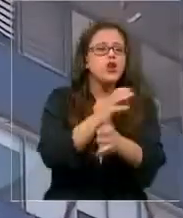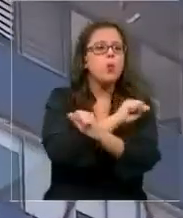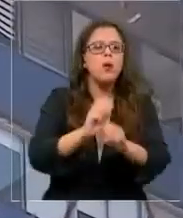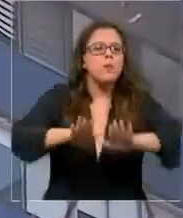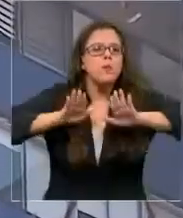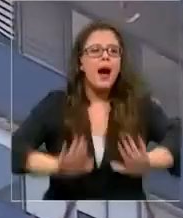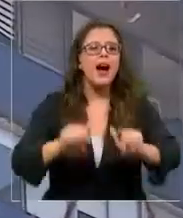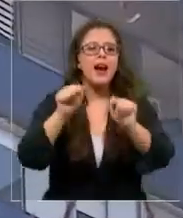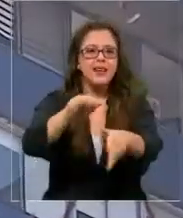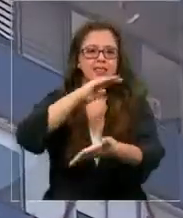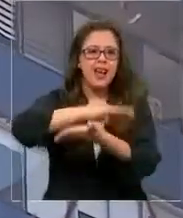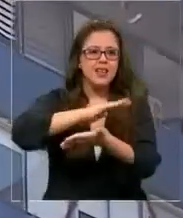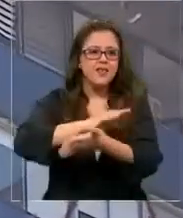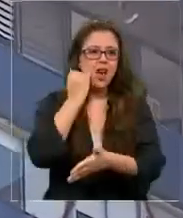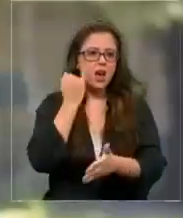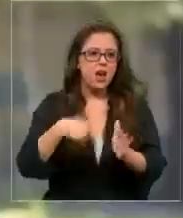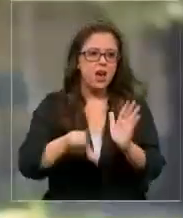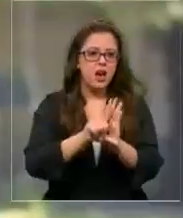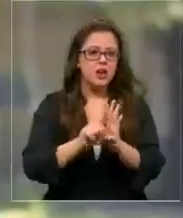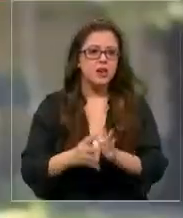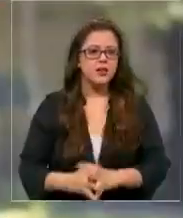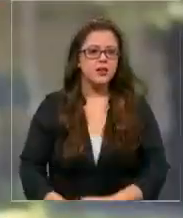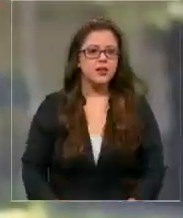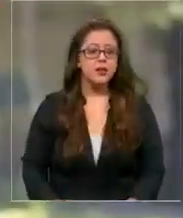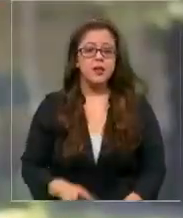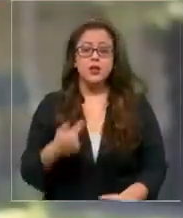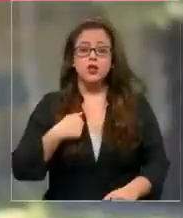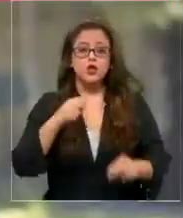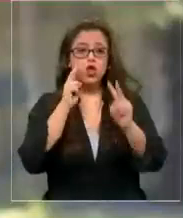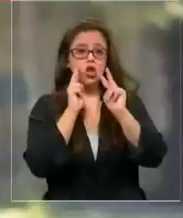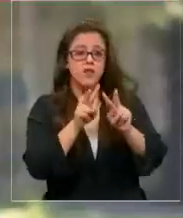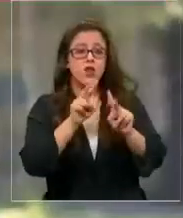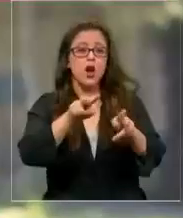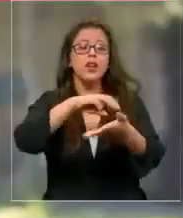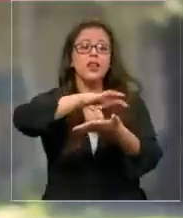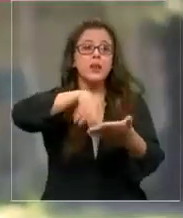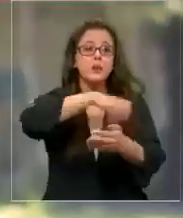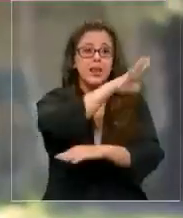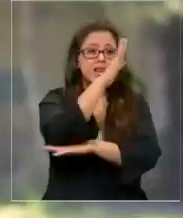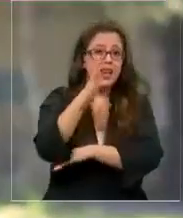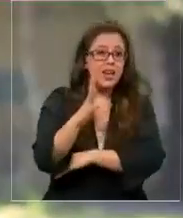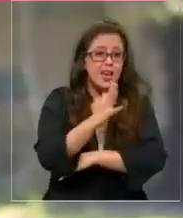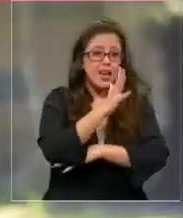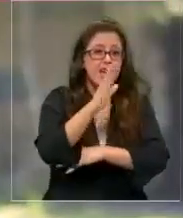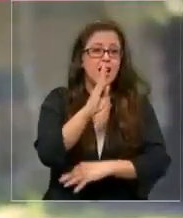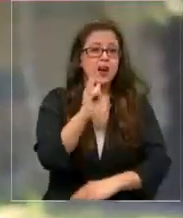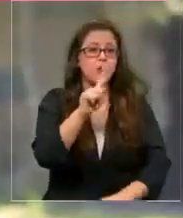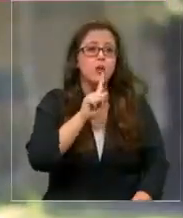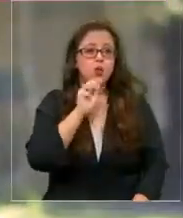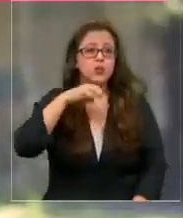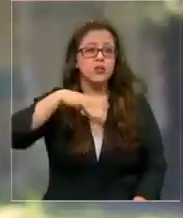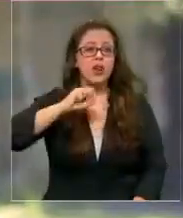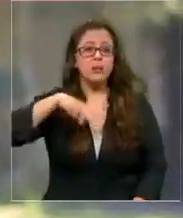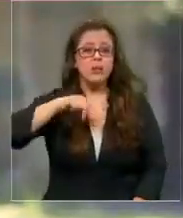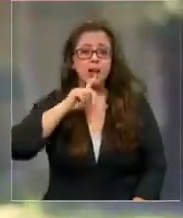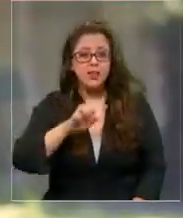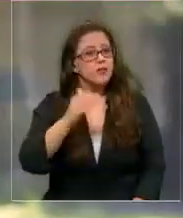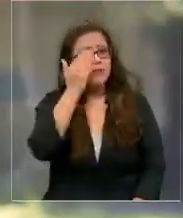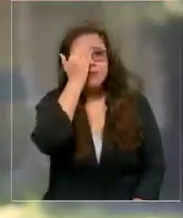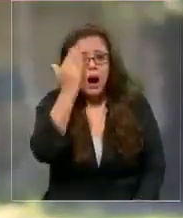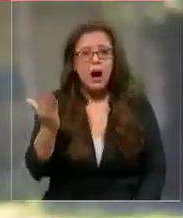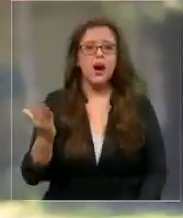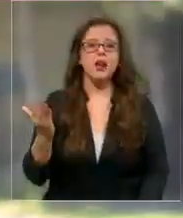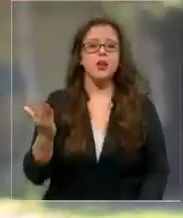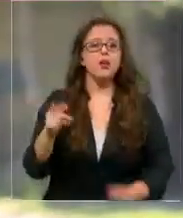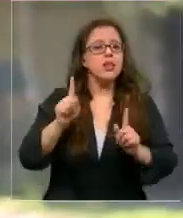completo estas actividades clandestinas. Lo que veo en el Parque Justamante es dramático, dramático y hay que asumirlo